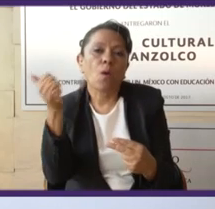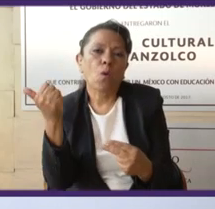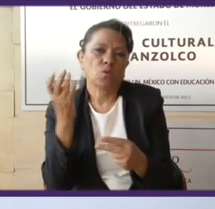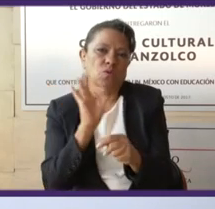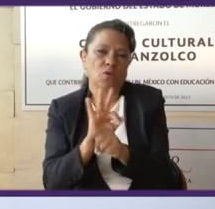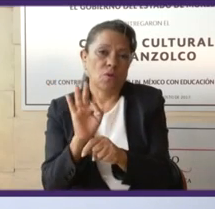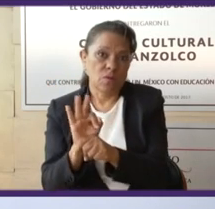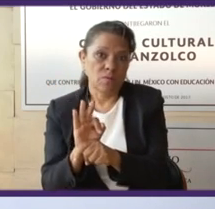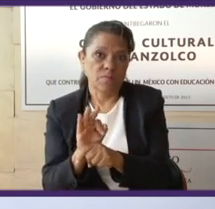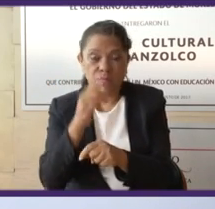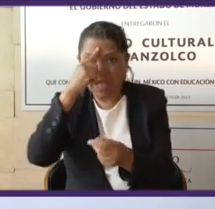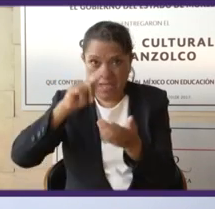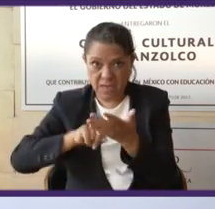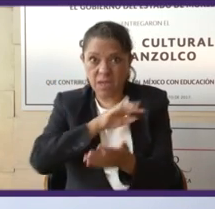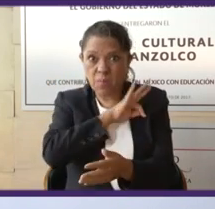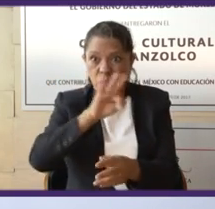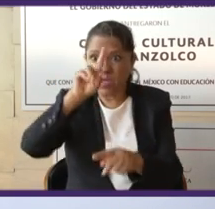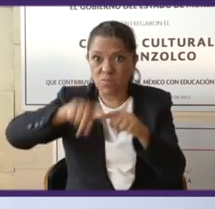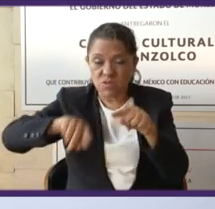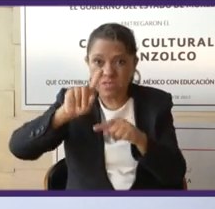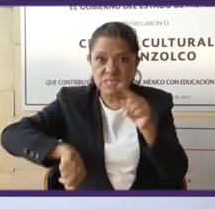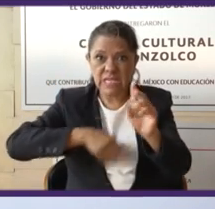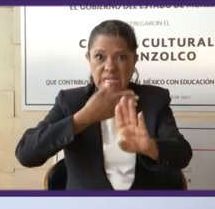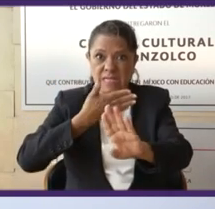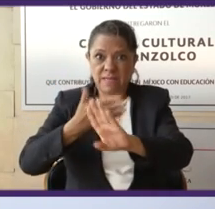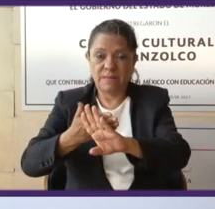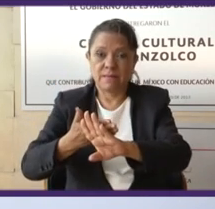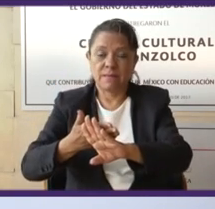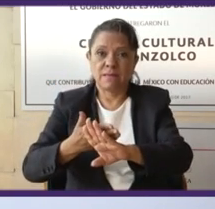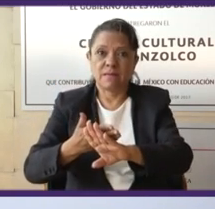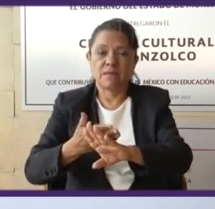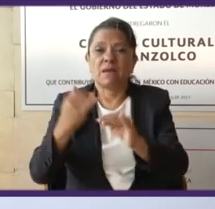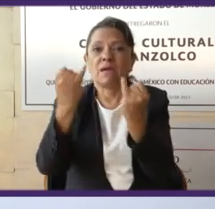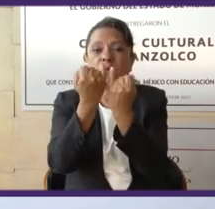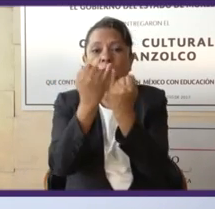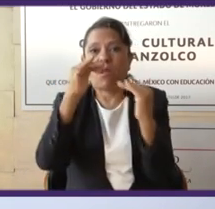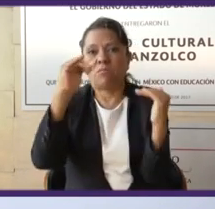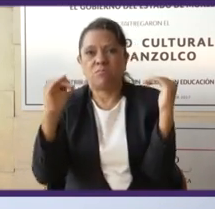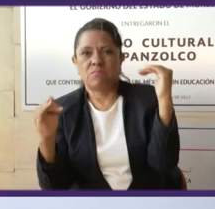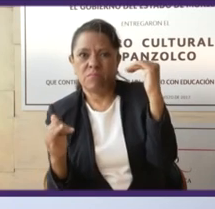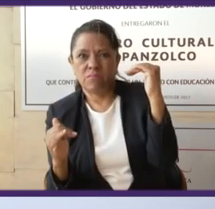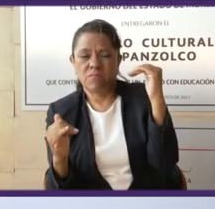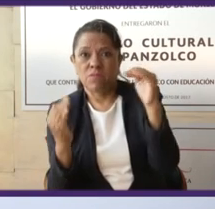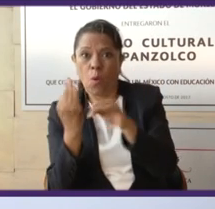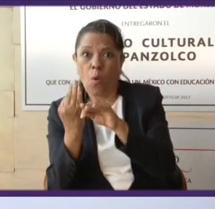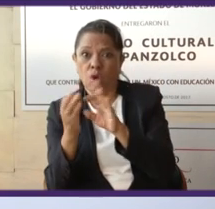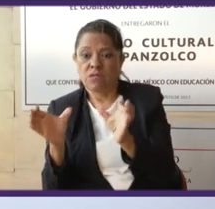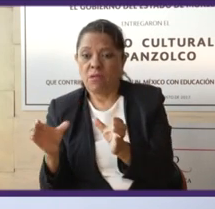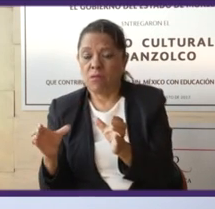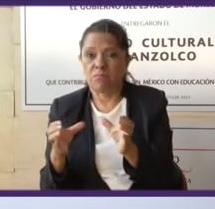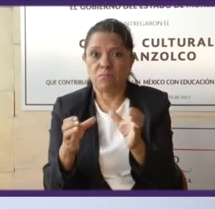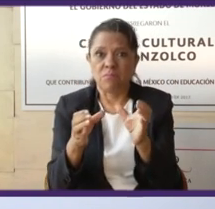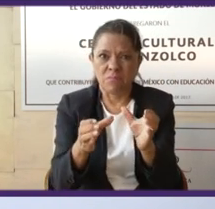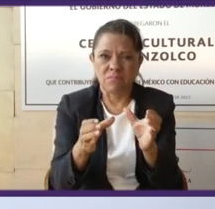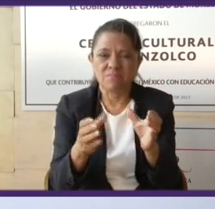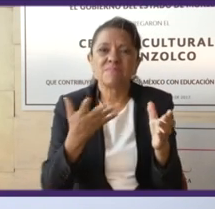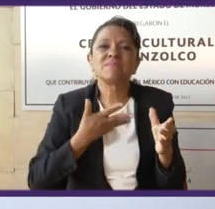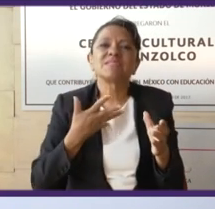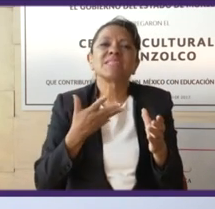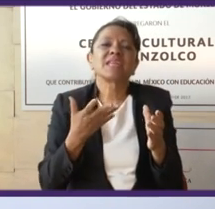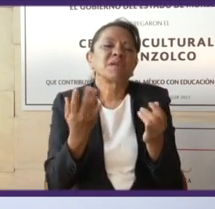combatir la desigualdad con la concentración del ingreso que tenemos, con los monopolios,